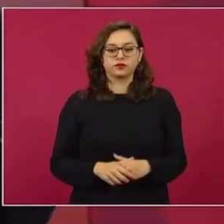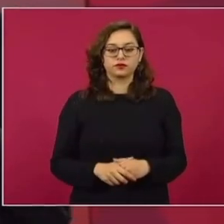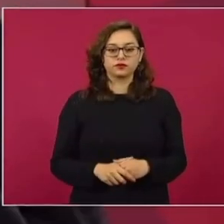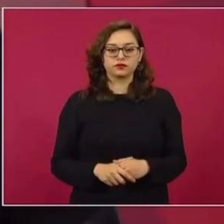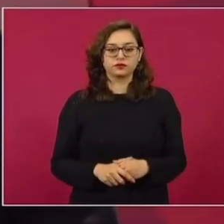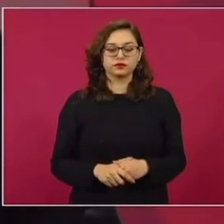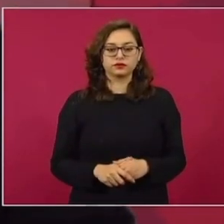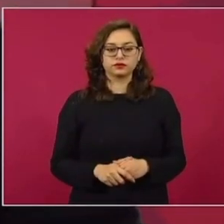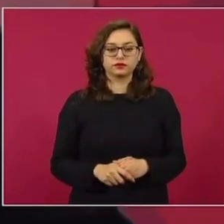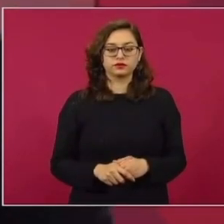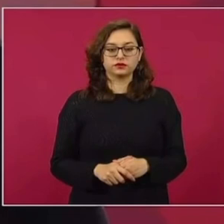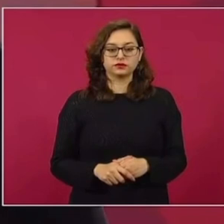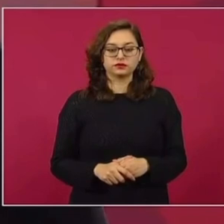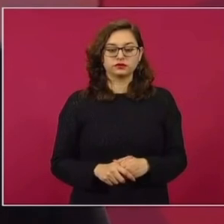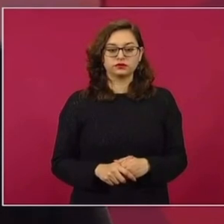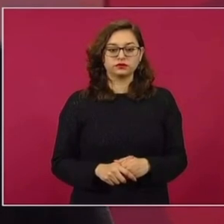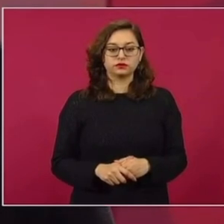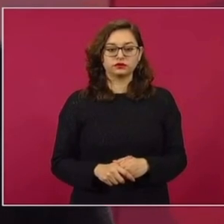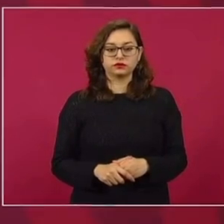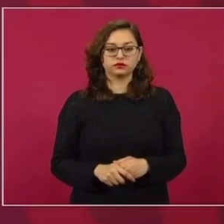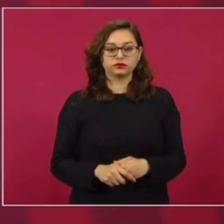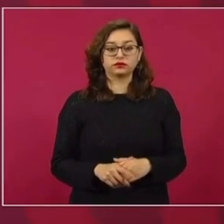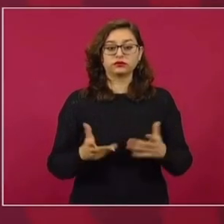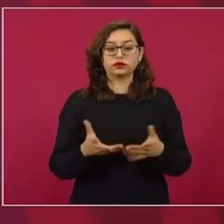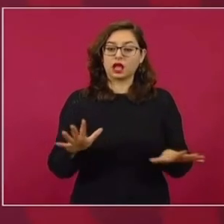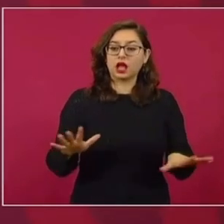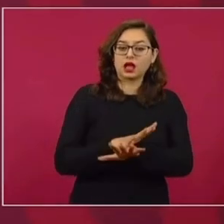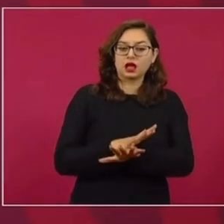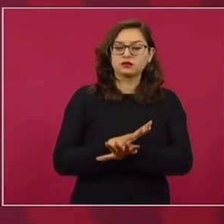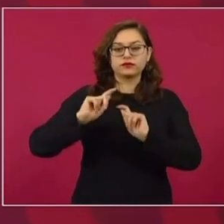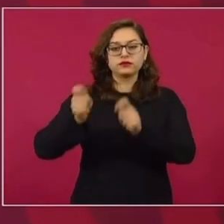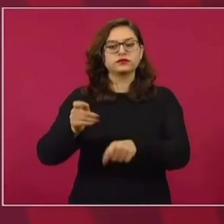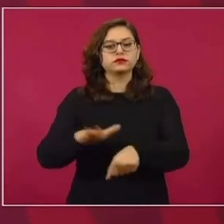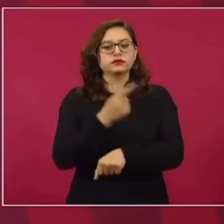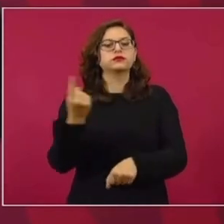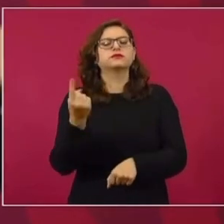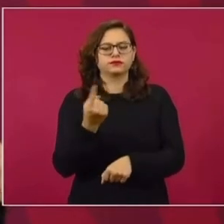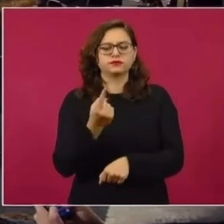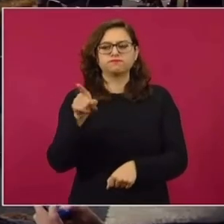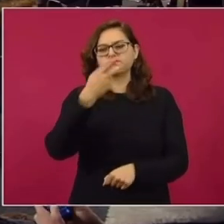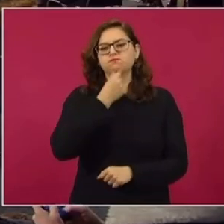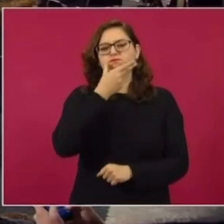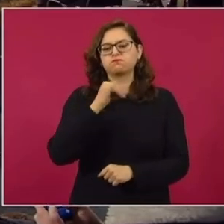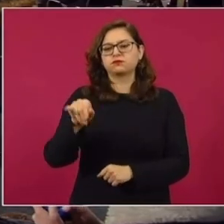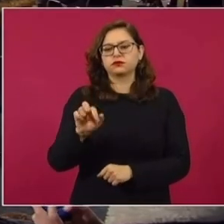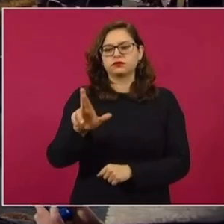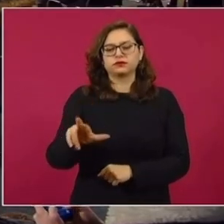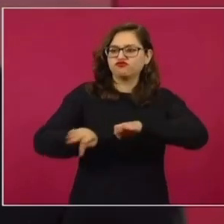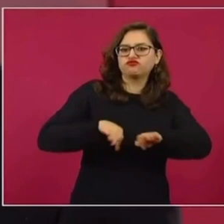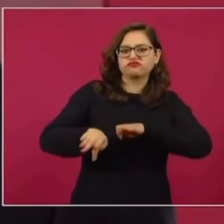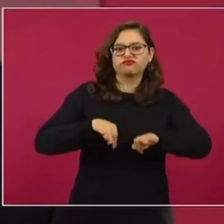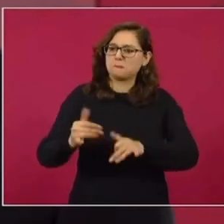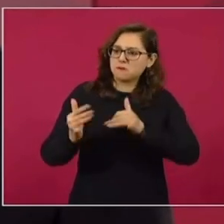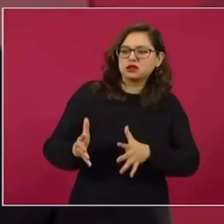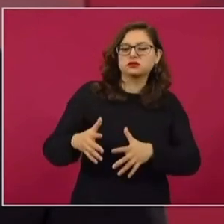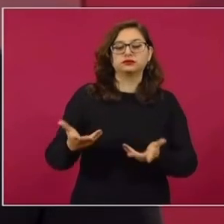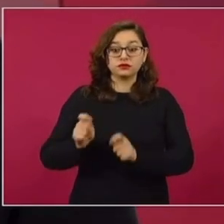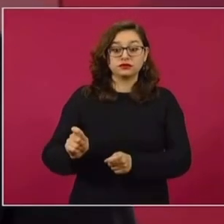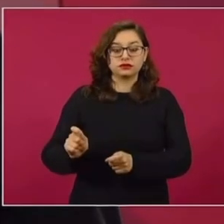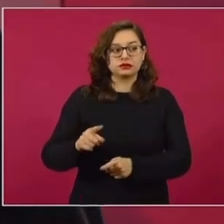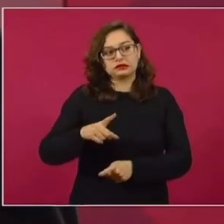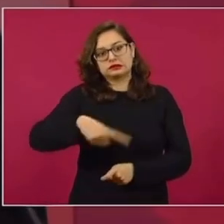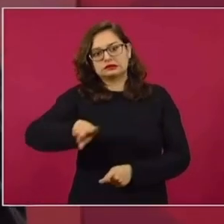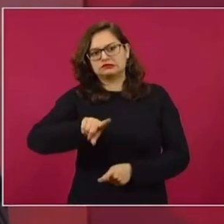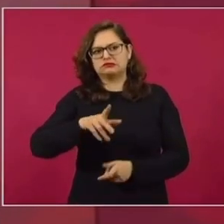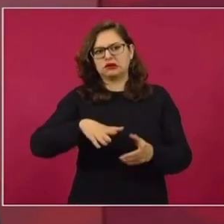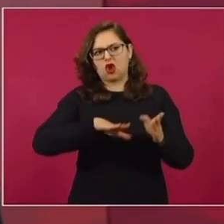Javier May es un agente de trabajo de campo. Fue muy cuestionado,